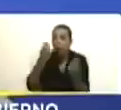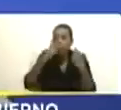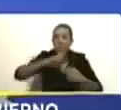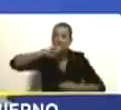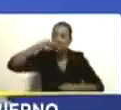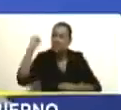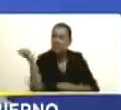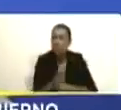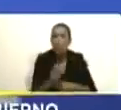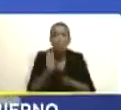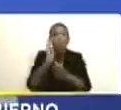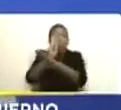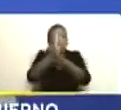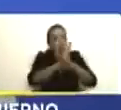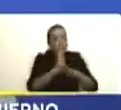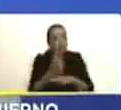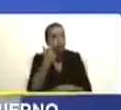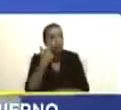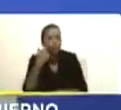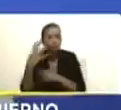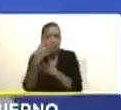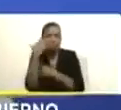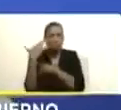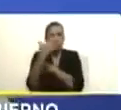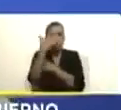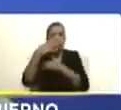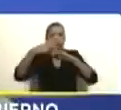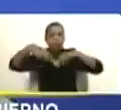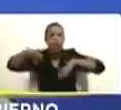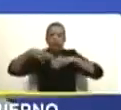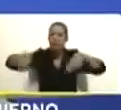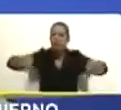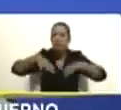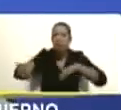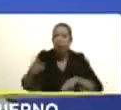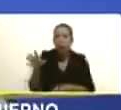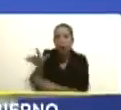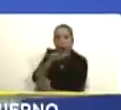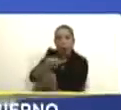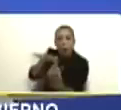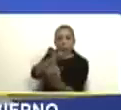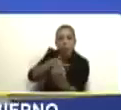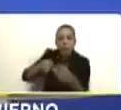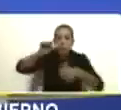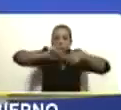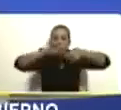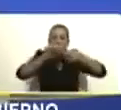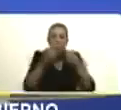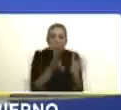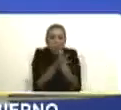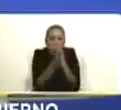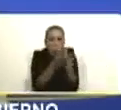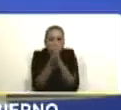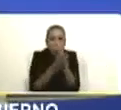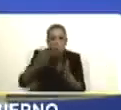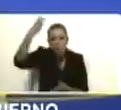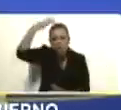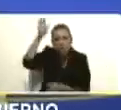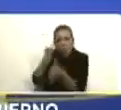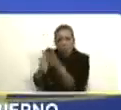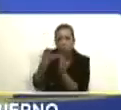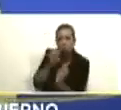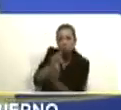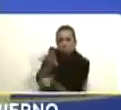odio. Digámosle a los divisionistas, a los que siembran odio, a los